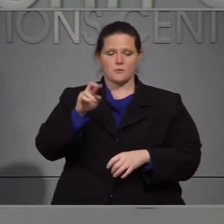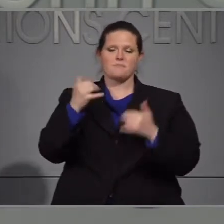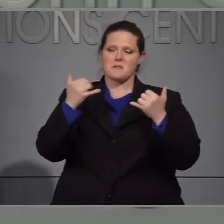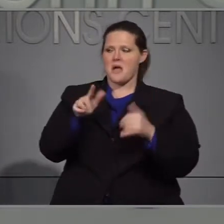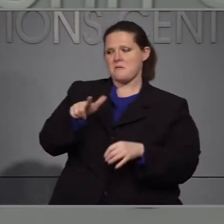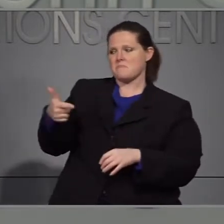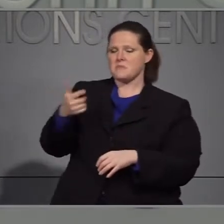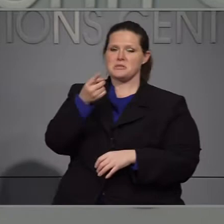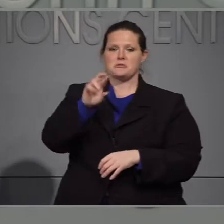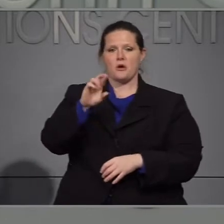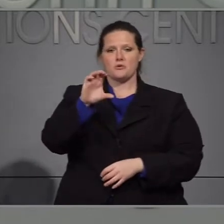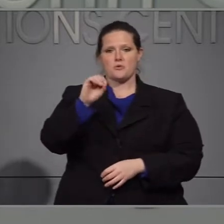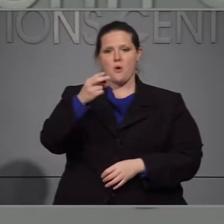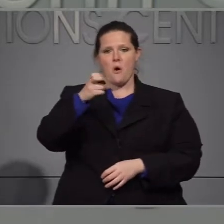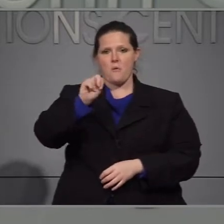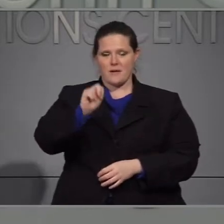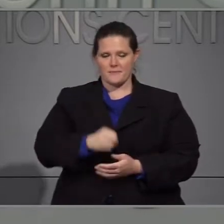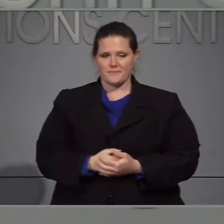doctora Cohen.